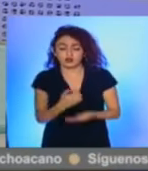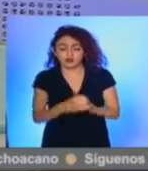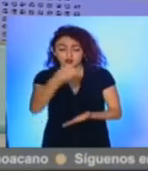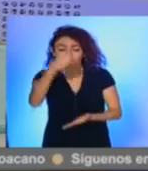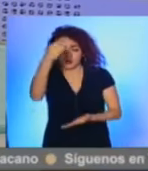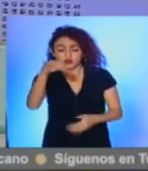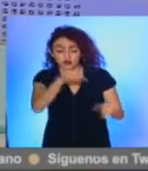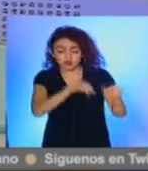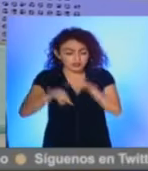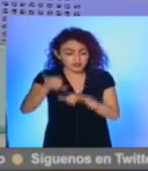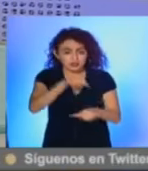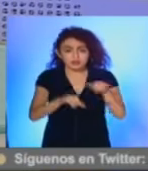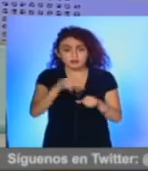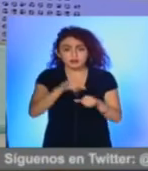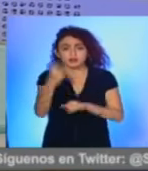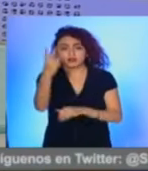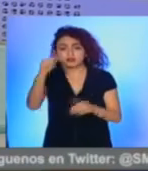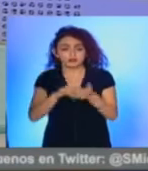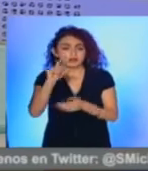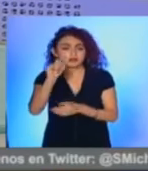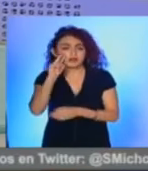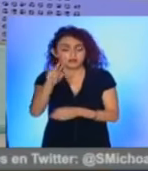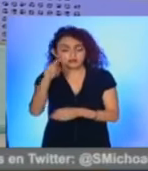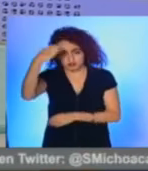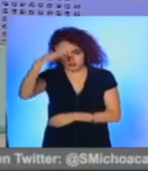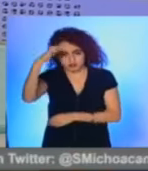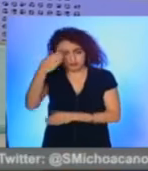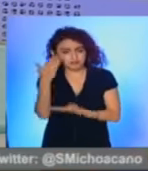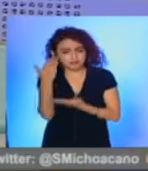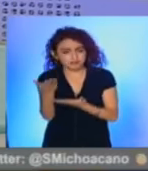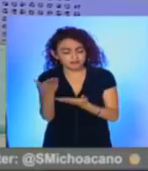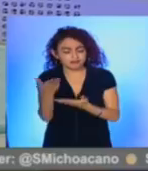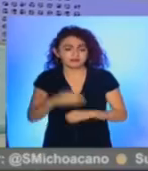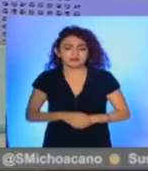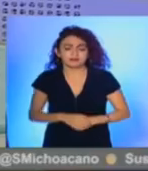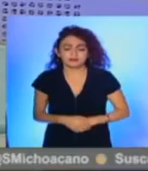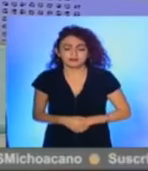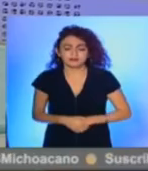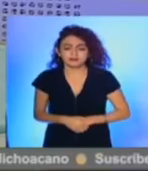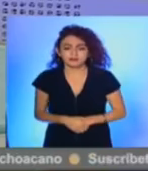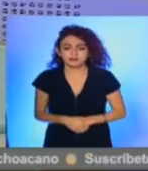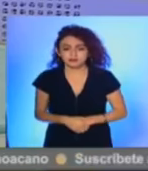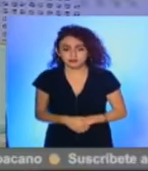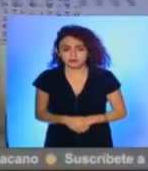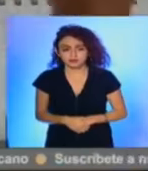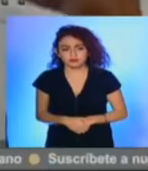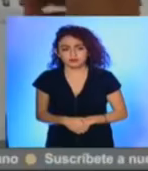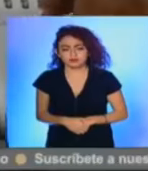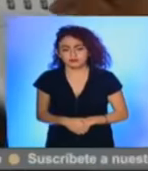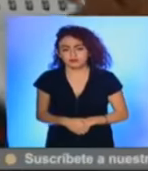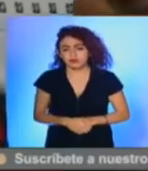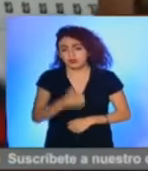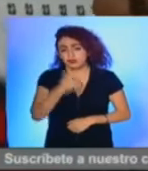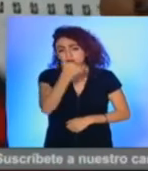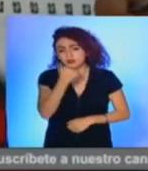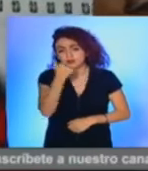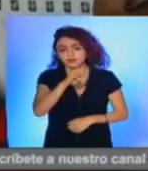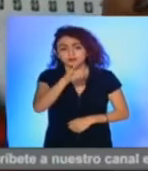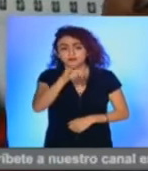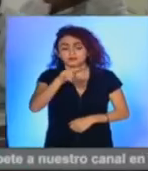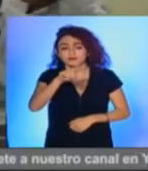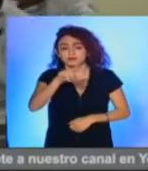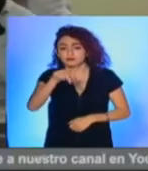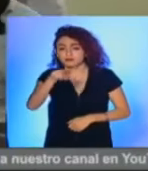Estatal de Química 2020, que nos comparte su experiencia en este concurso. El alumno José Luis